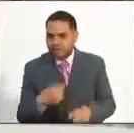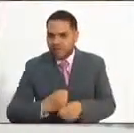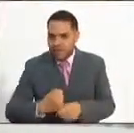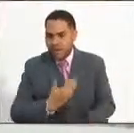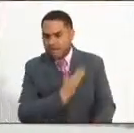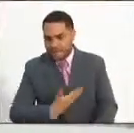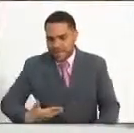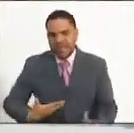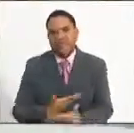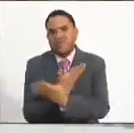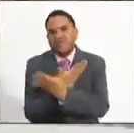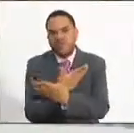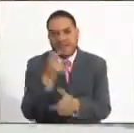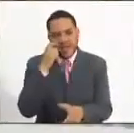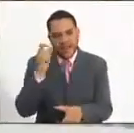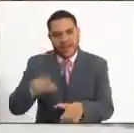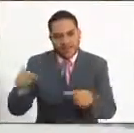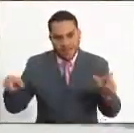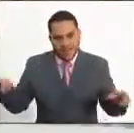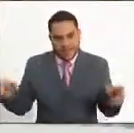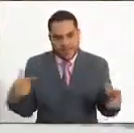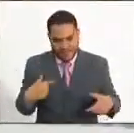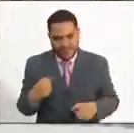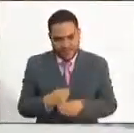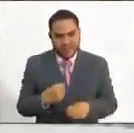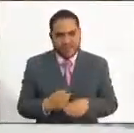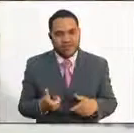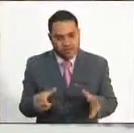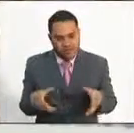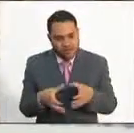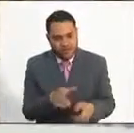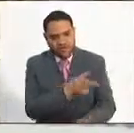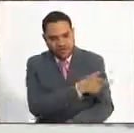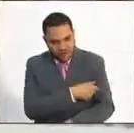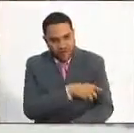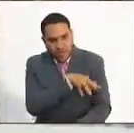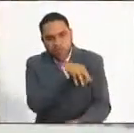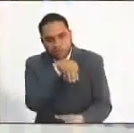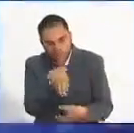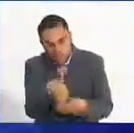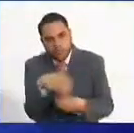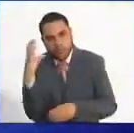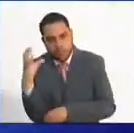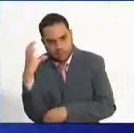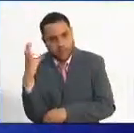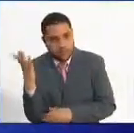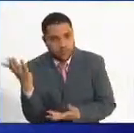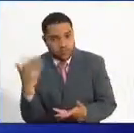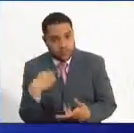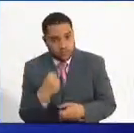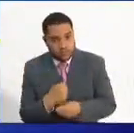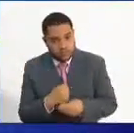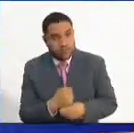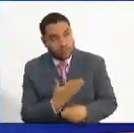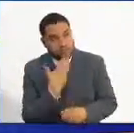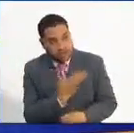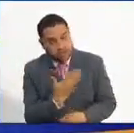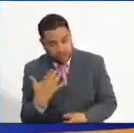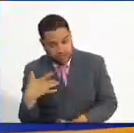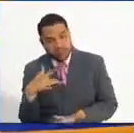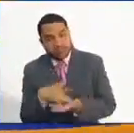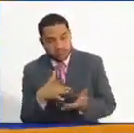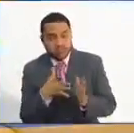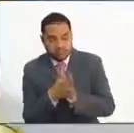específicamente en el área de talento humano y trabajando con las comisiones civiáticos al interior del país. Muchas gracias por la invitación.